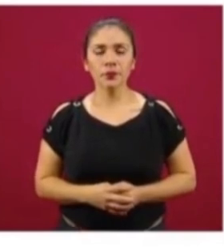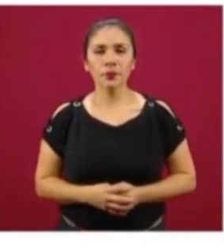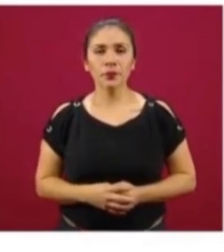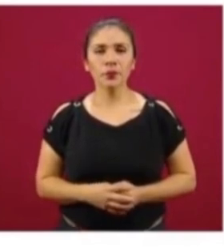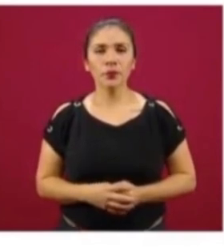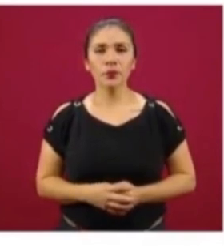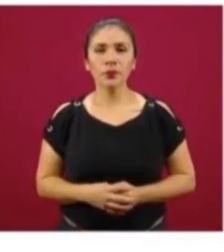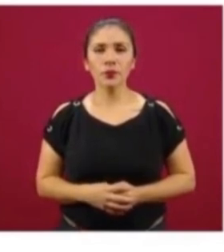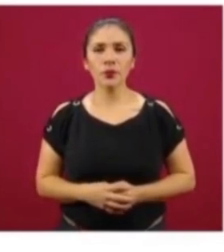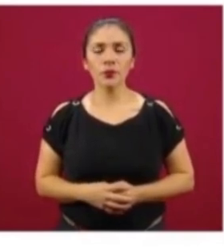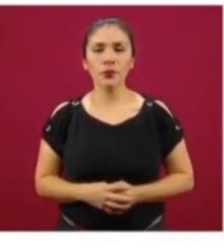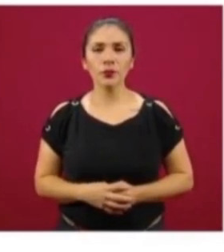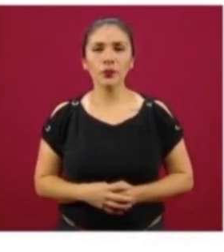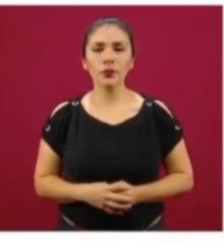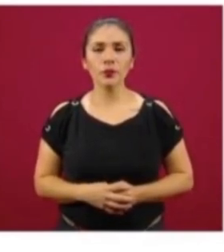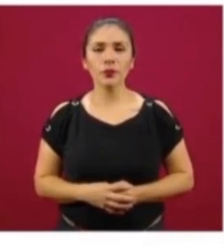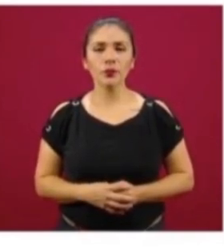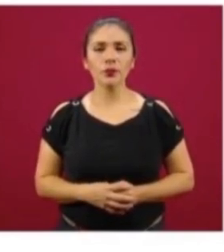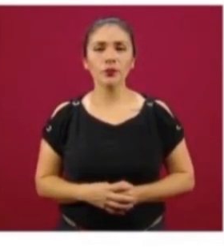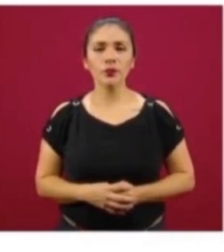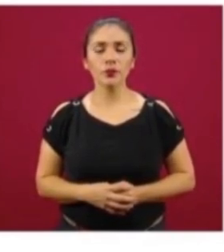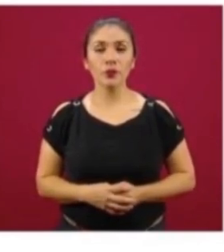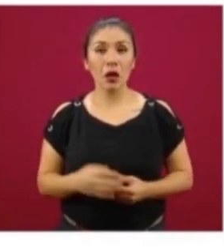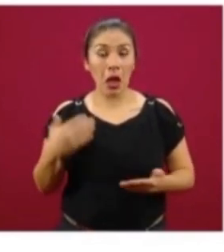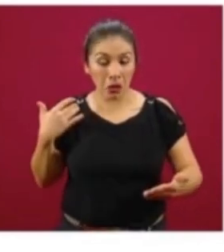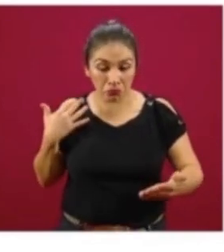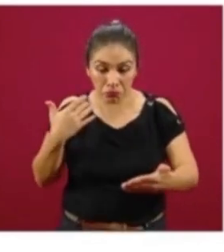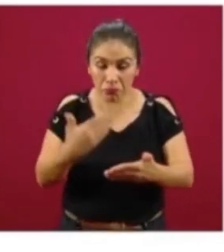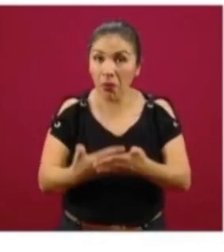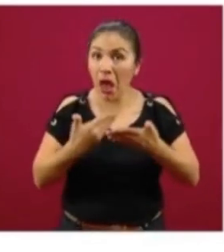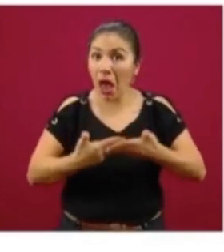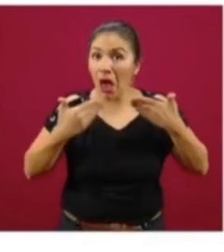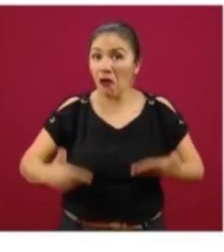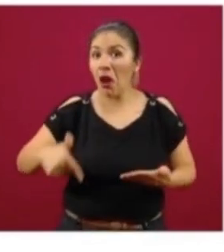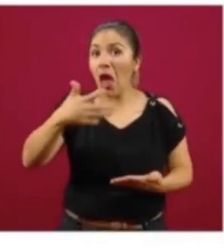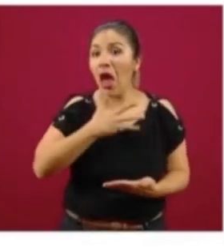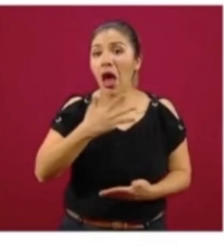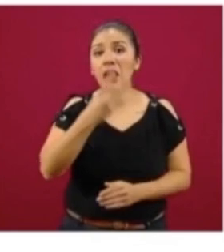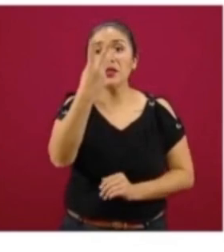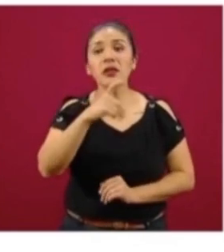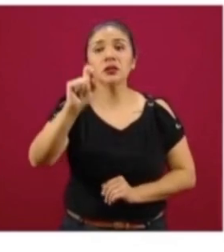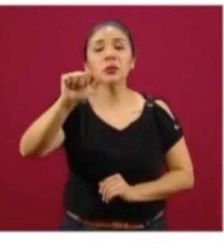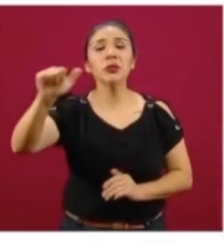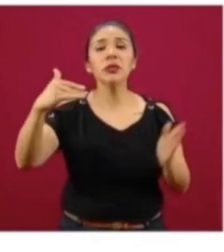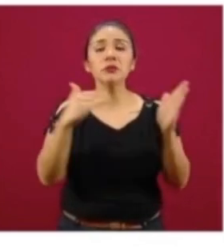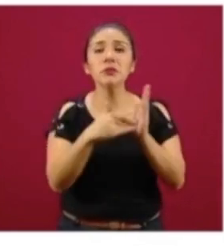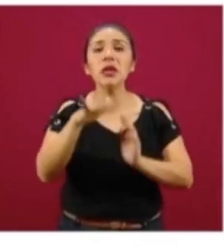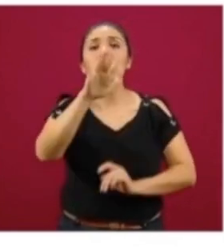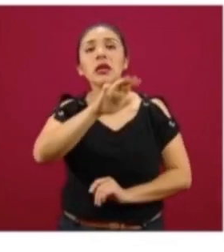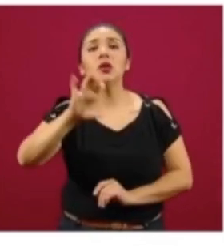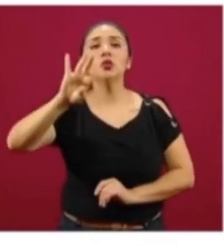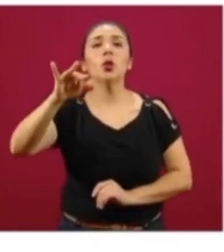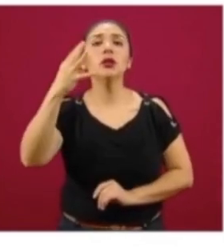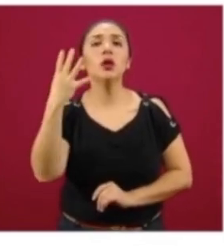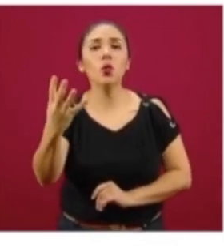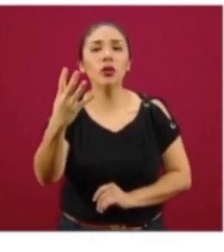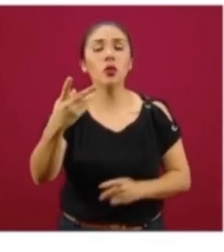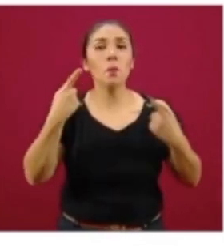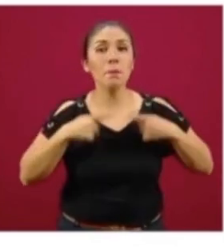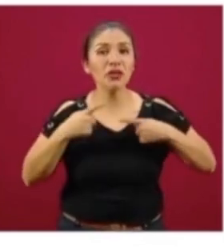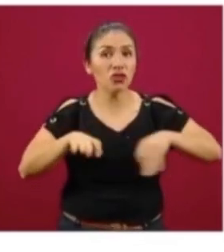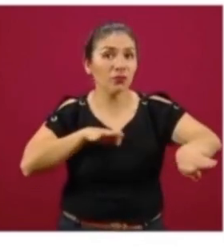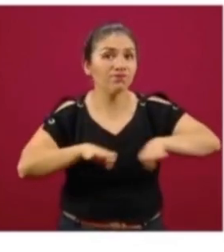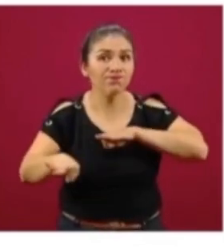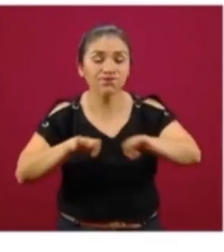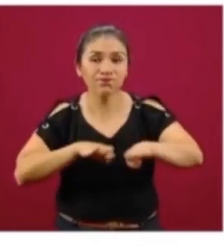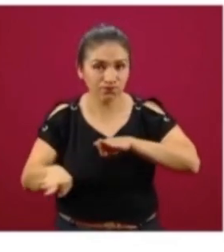Generamos hasta la fecha, tenemos 326 mil 544 sembradores,